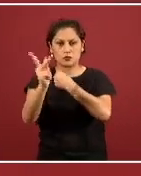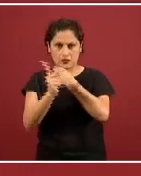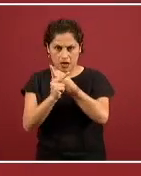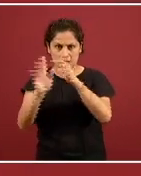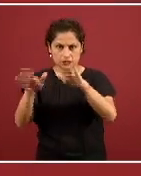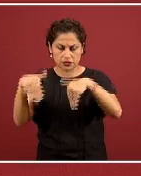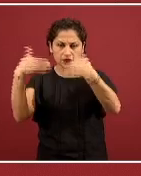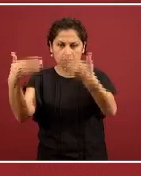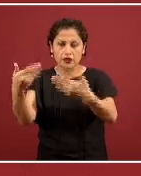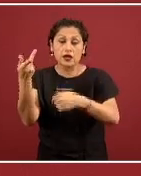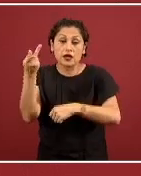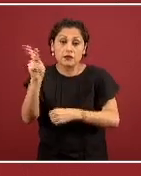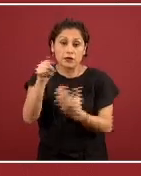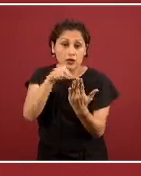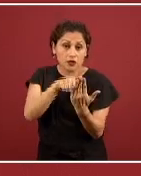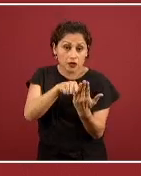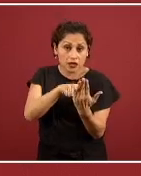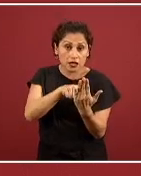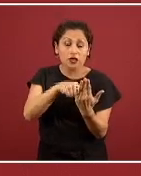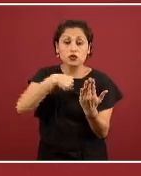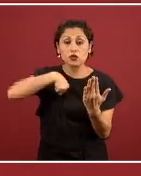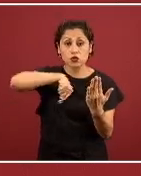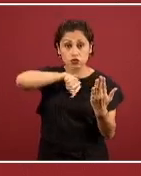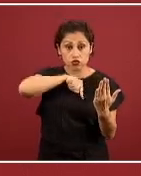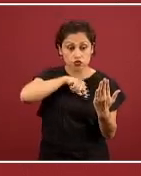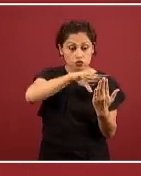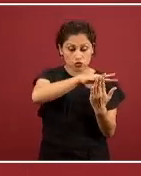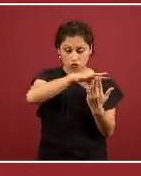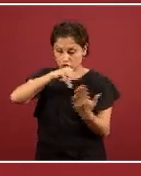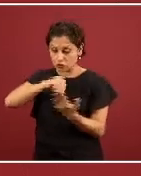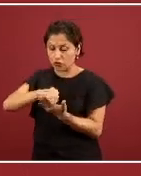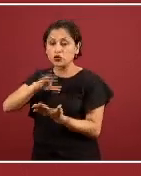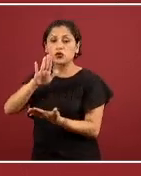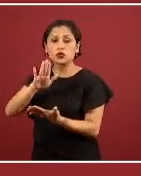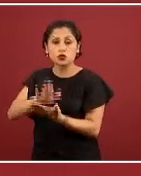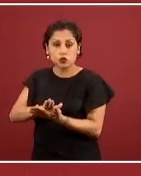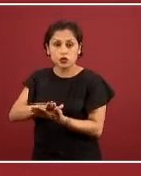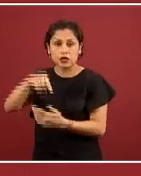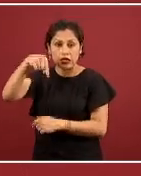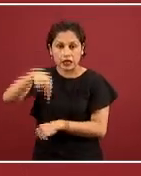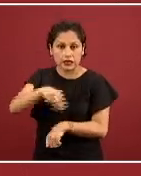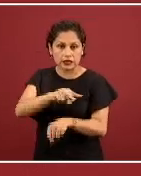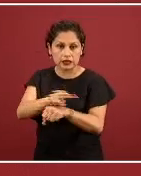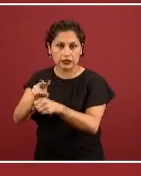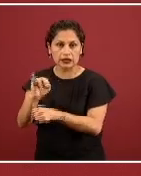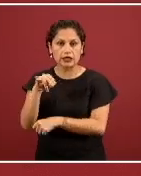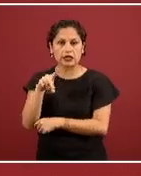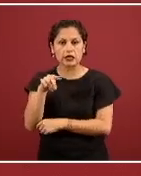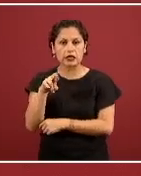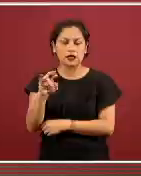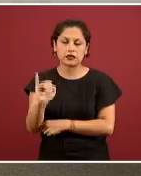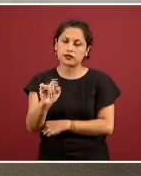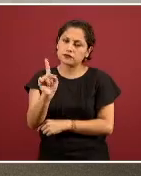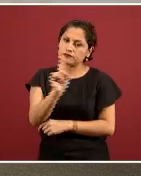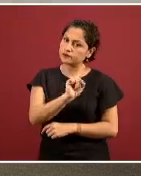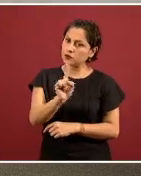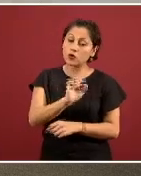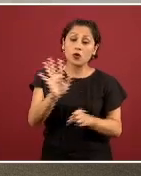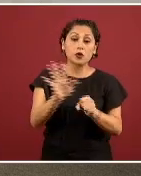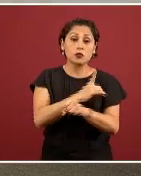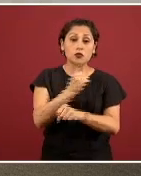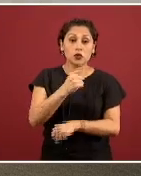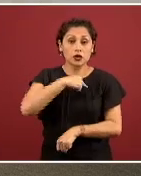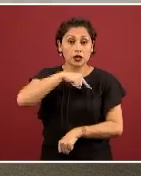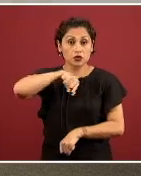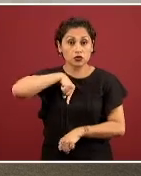estadística digamos no es algo que se concentra de manera directa por el Sistema Nacional de Vigilancia Epidemiológica porque además nosotros lo hacemos basado en